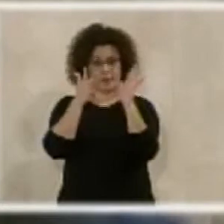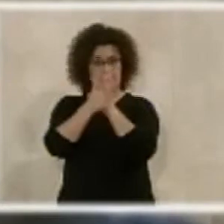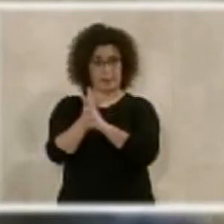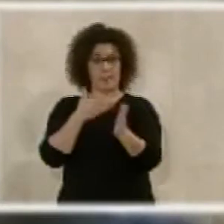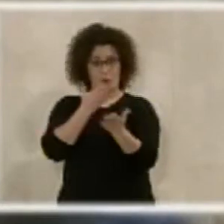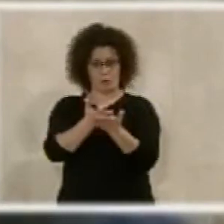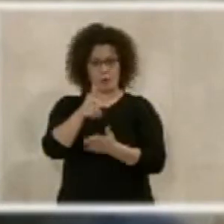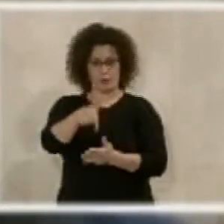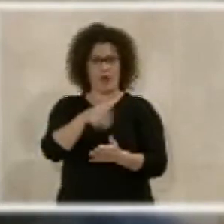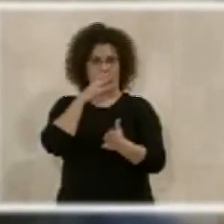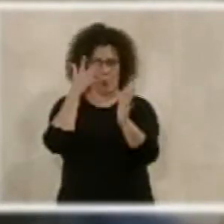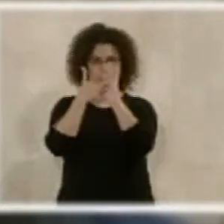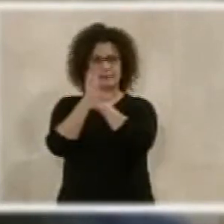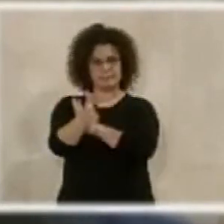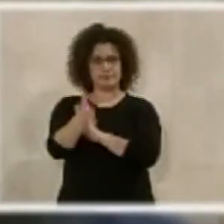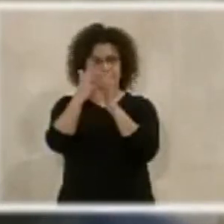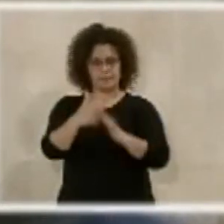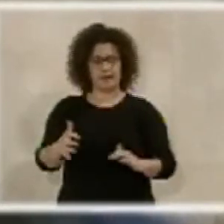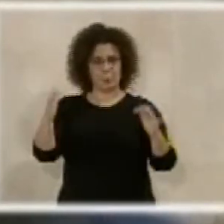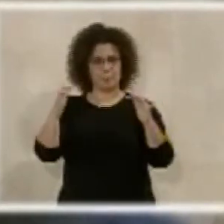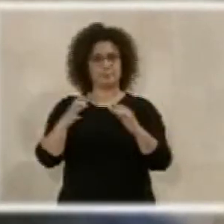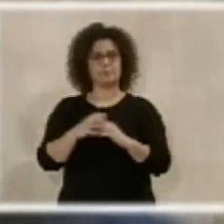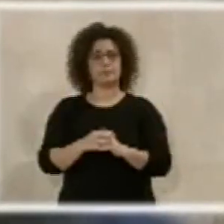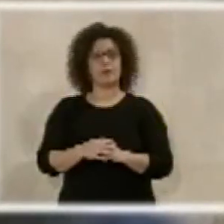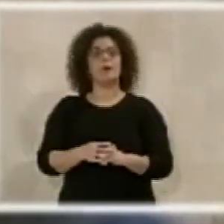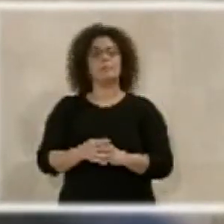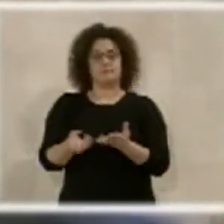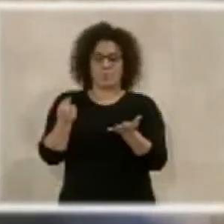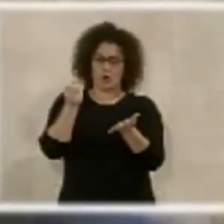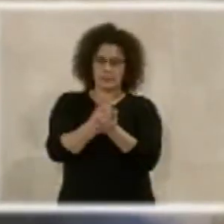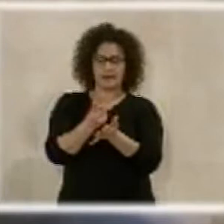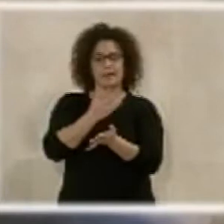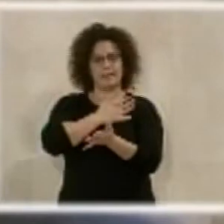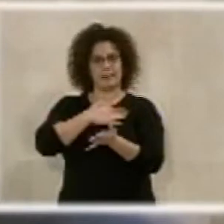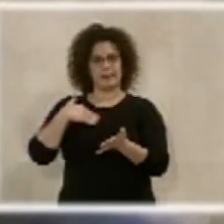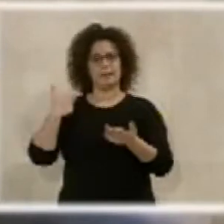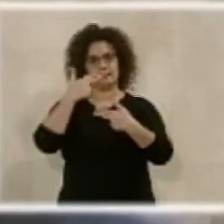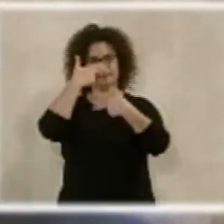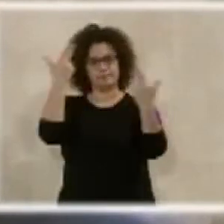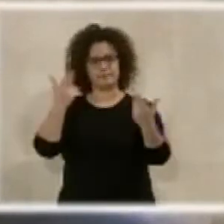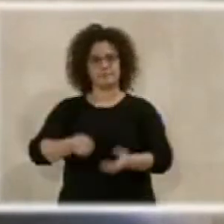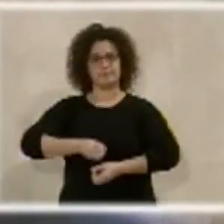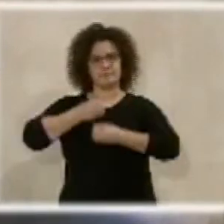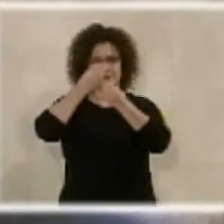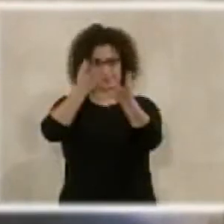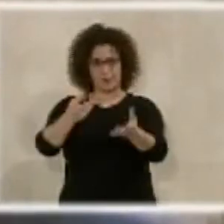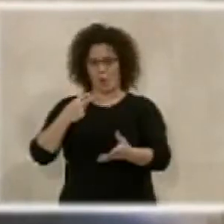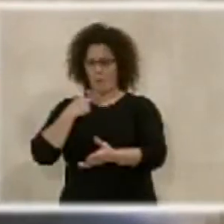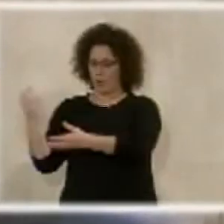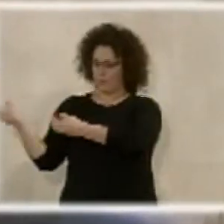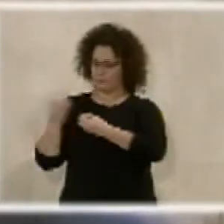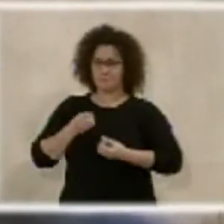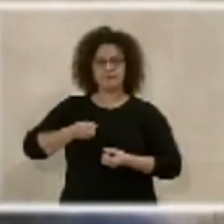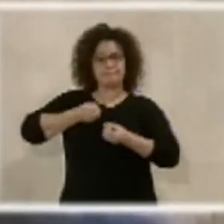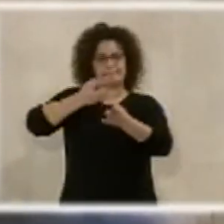esta moción que traemos hoy al pleno. Una vez más queremos hacer visible y darle voz a los barrios de